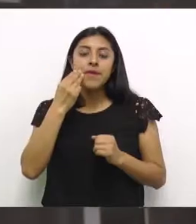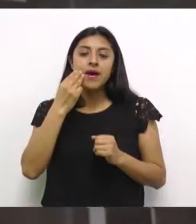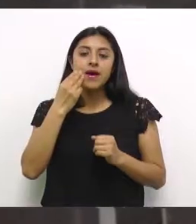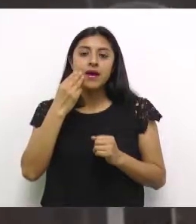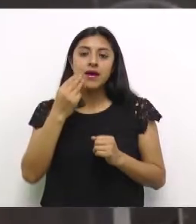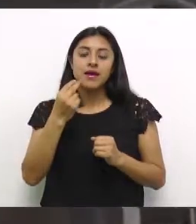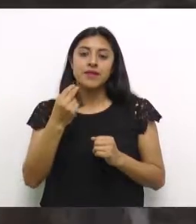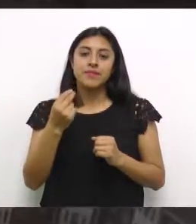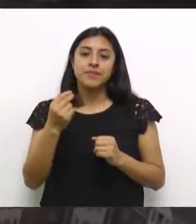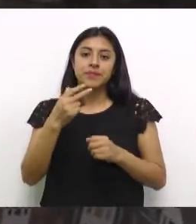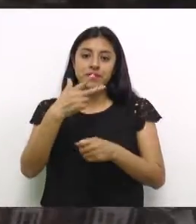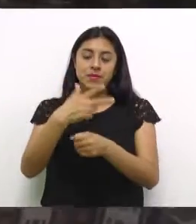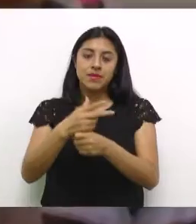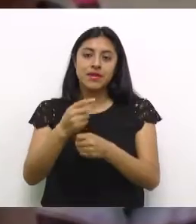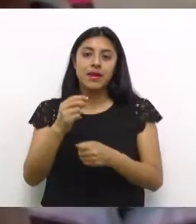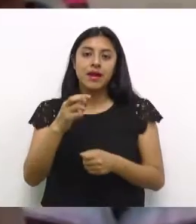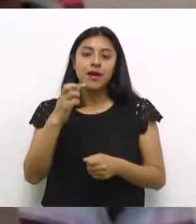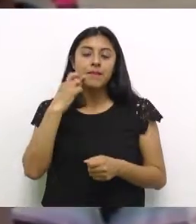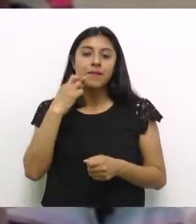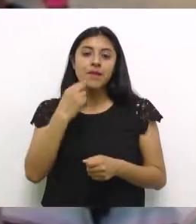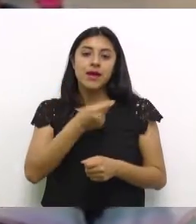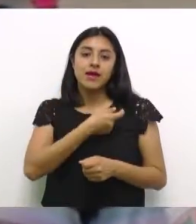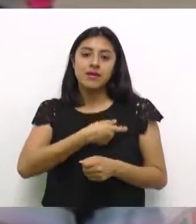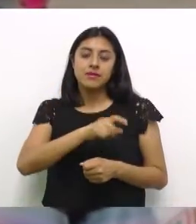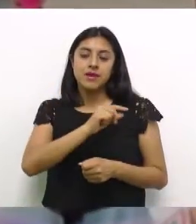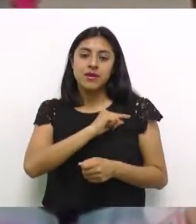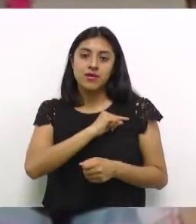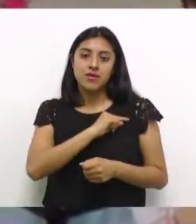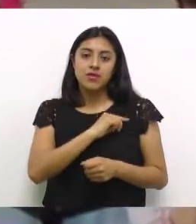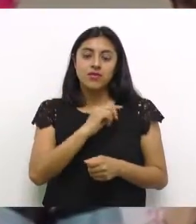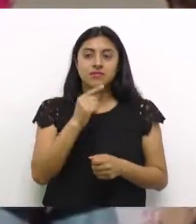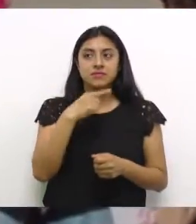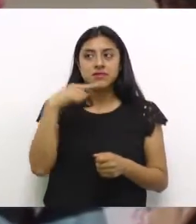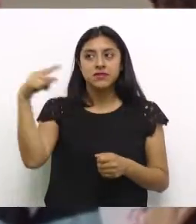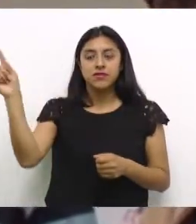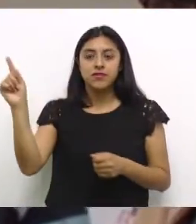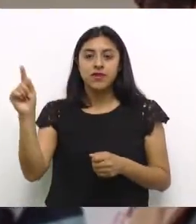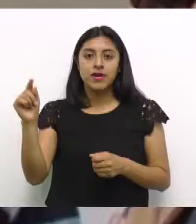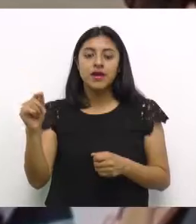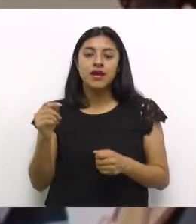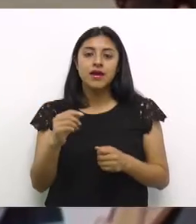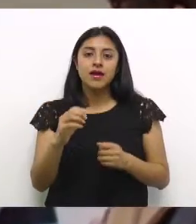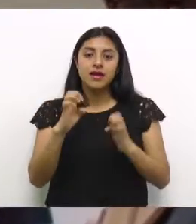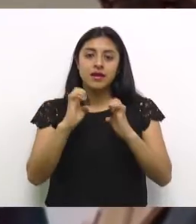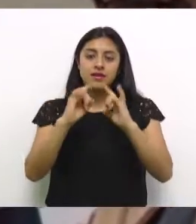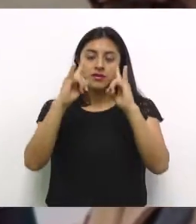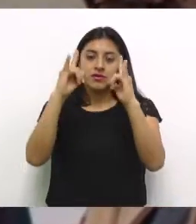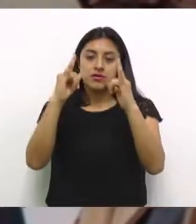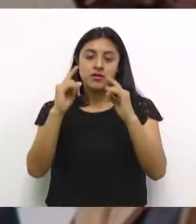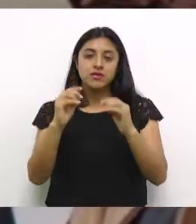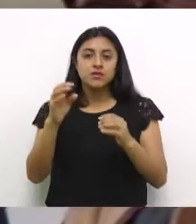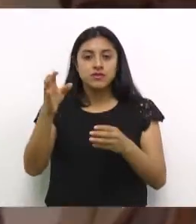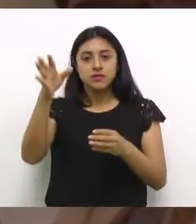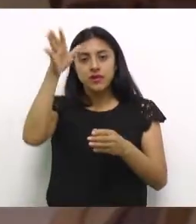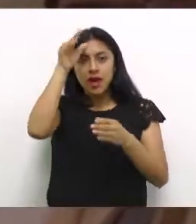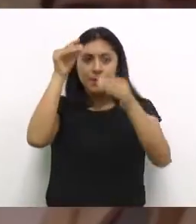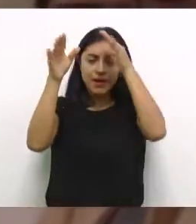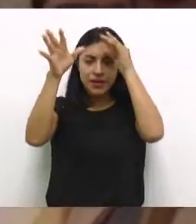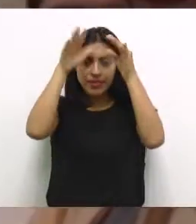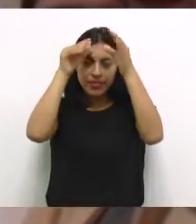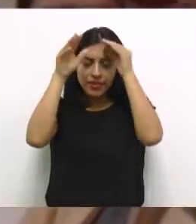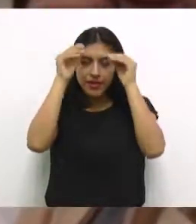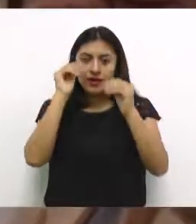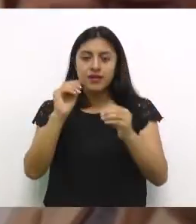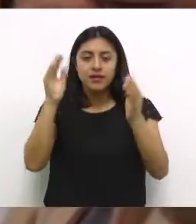la secundaria en la universidad. Obtuvo el grado académico de arquitectura en la Universidad de Auburn, en Alabama. Y luego decidió